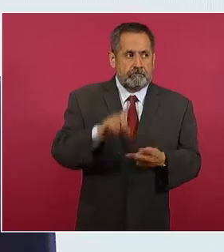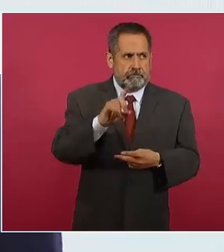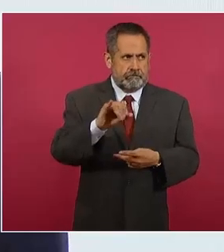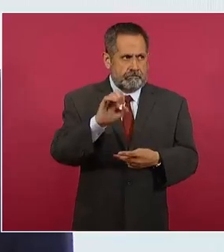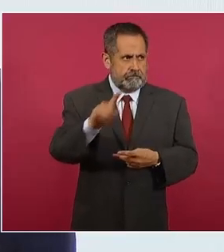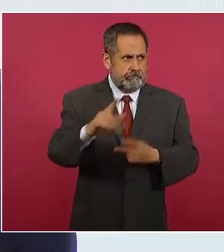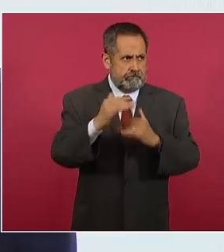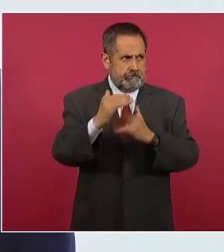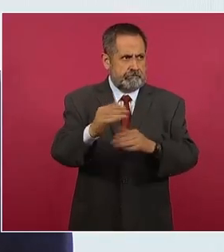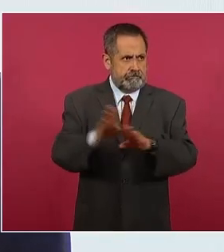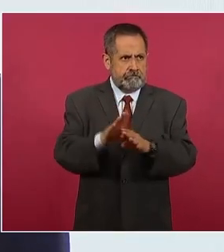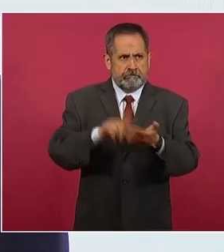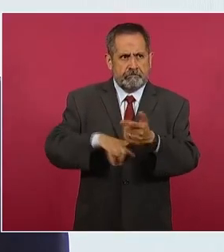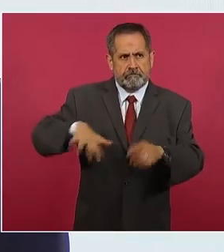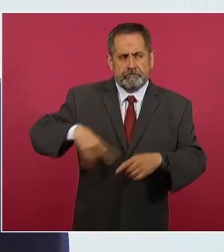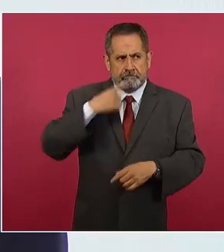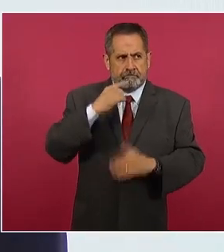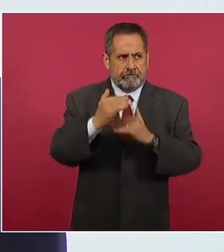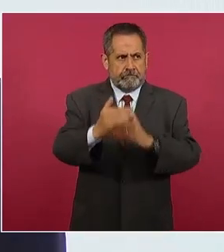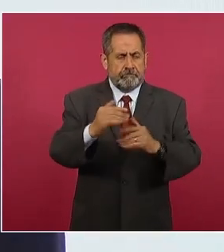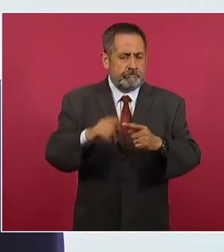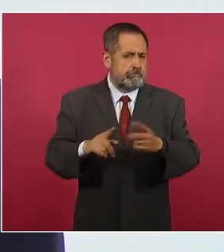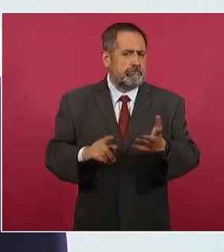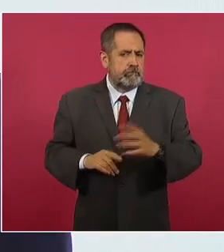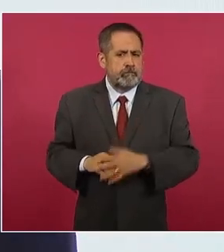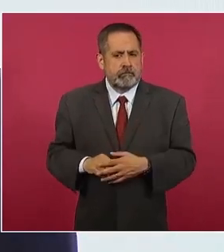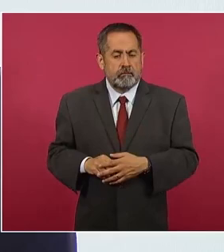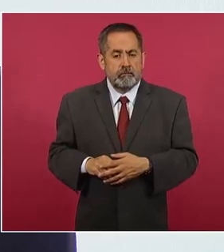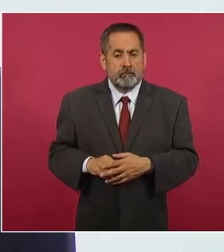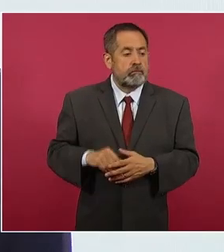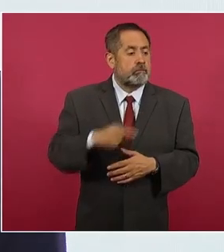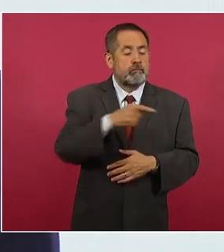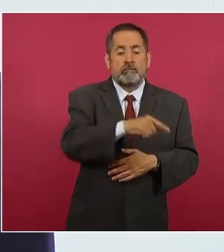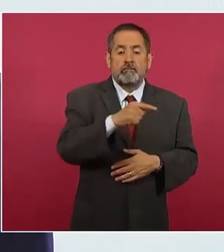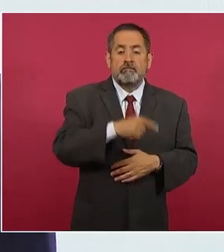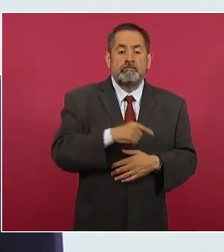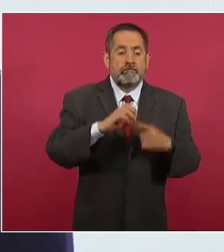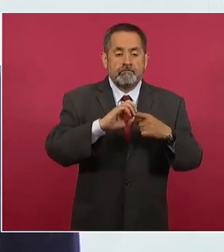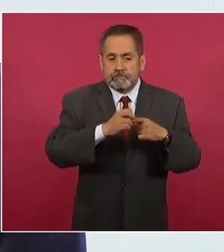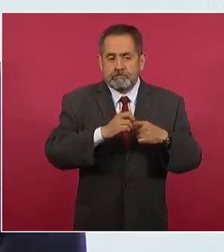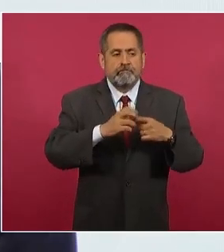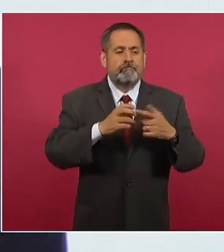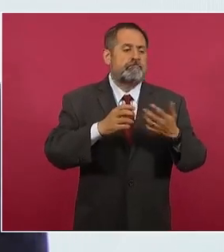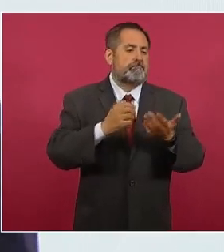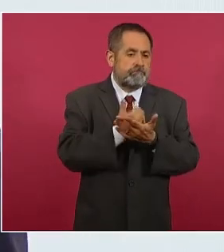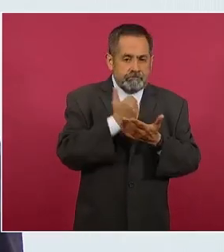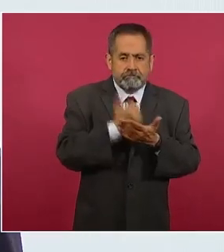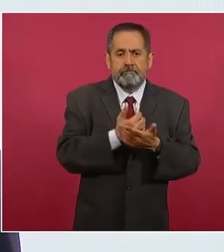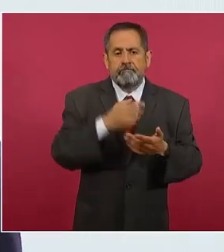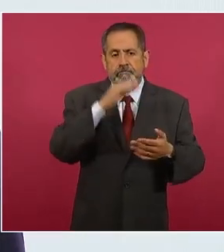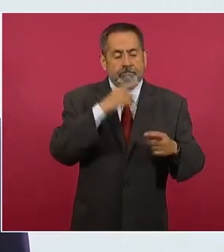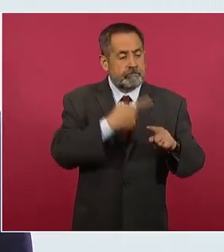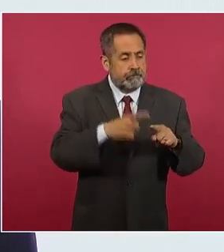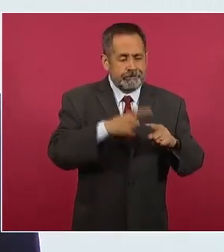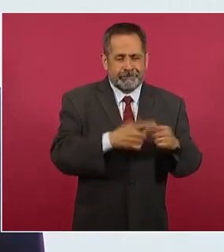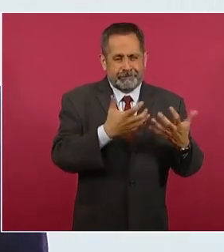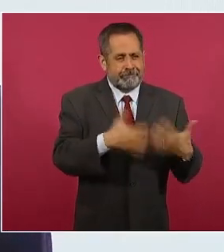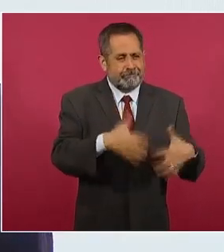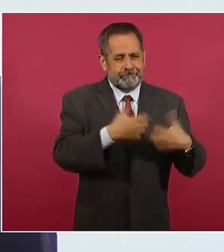y hay un aumento previsto en producción de granos. En producción para el bienestar